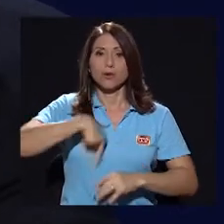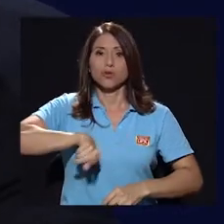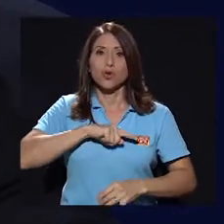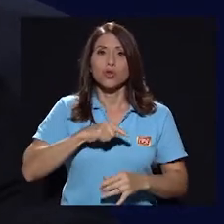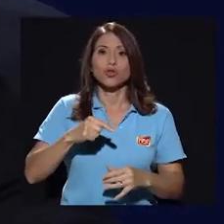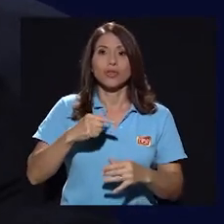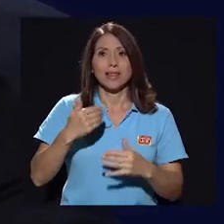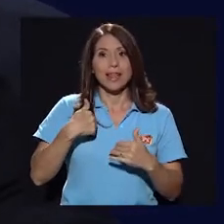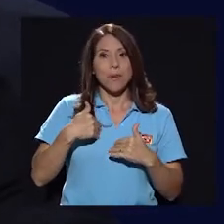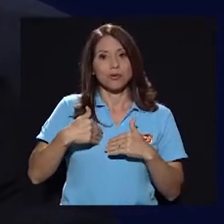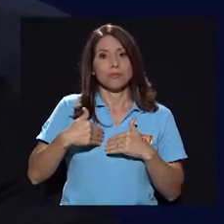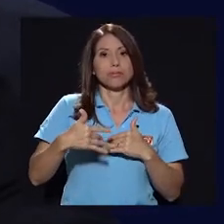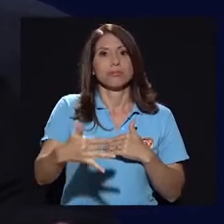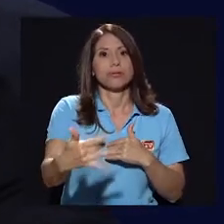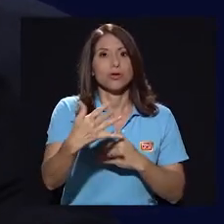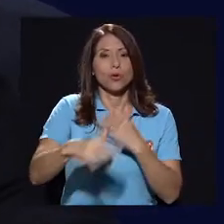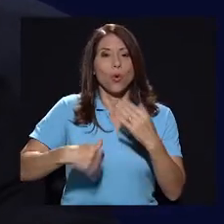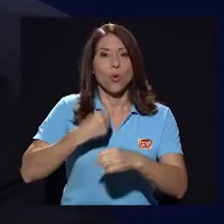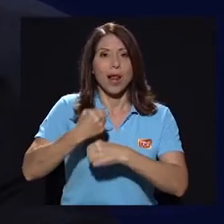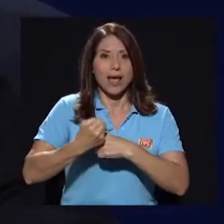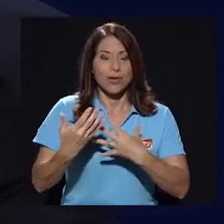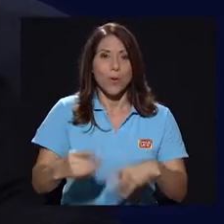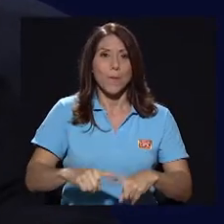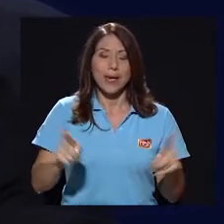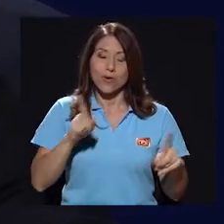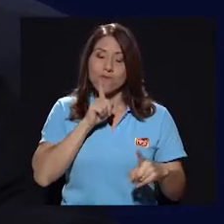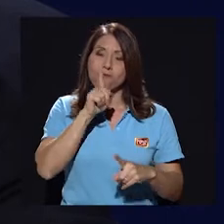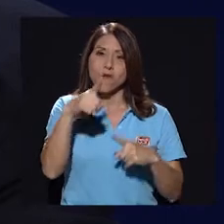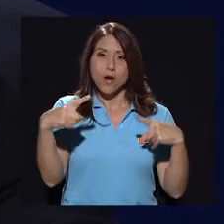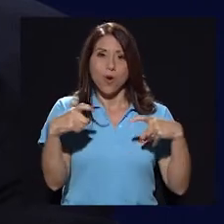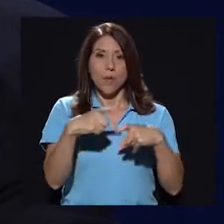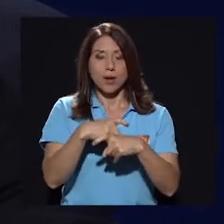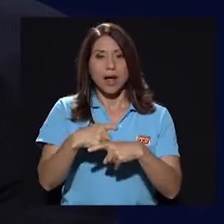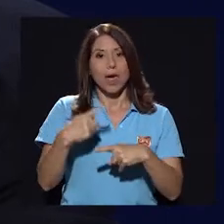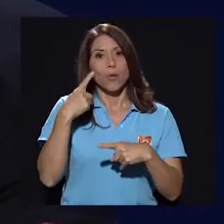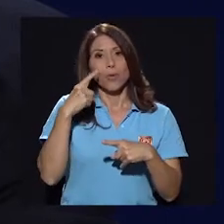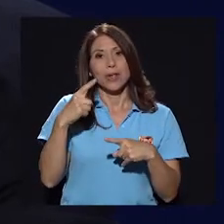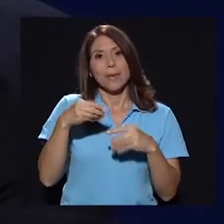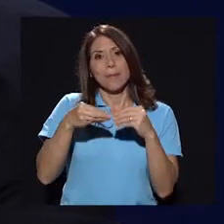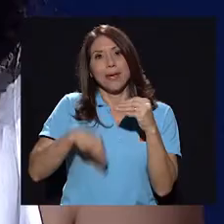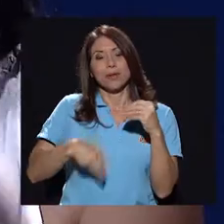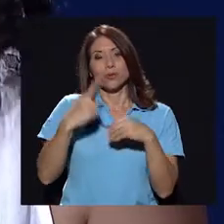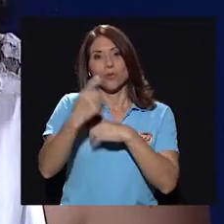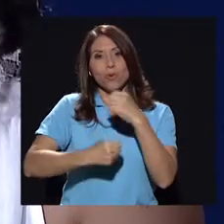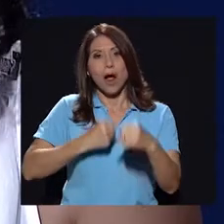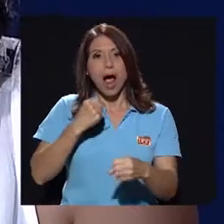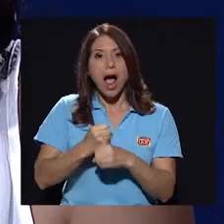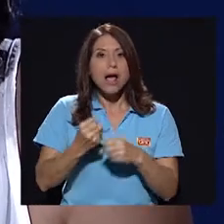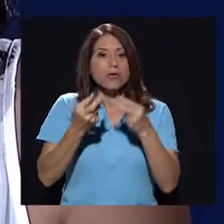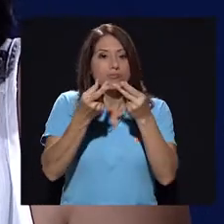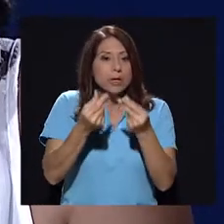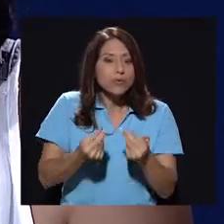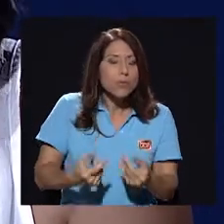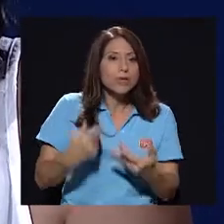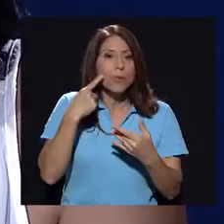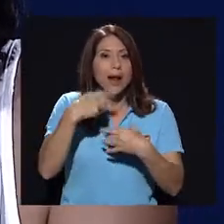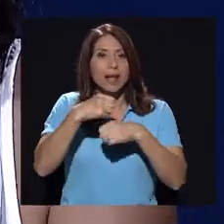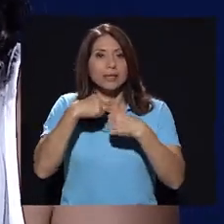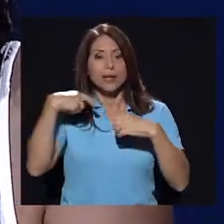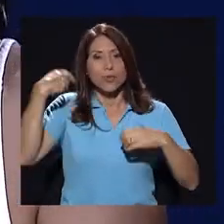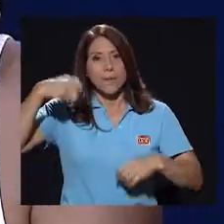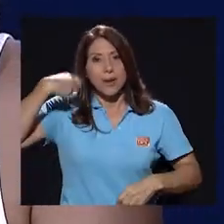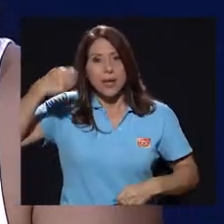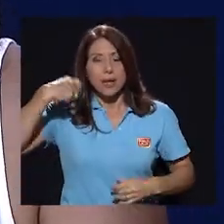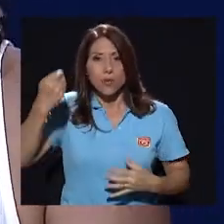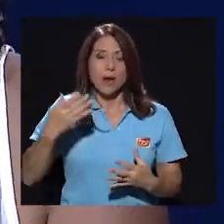teníamos, digamos, todo el año, pero como dije ahora, ¿verdad? Es complicado en menos de un año conseguir el presupuesto que se necesita para hacer